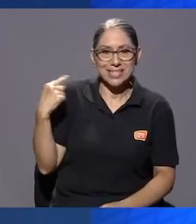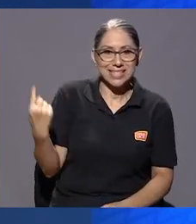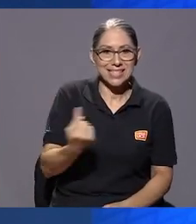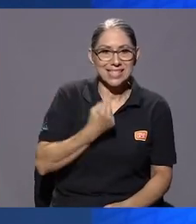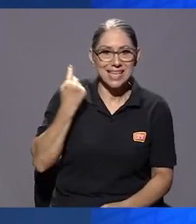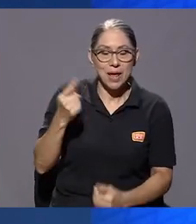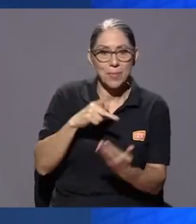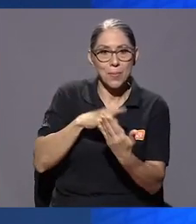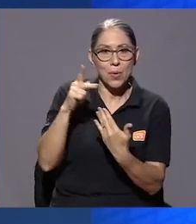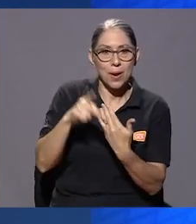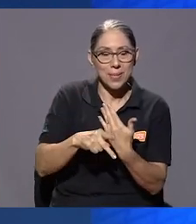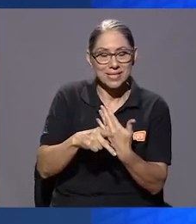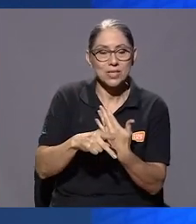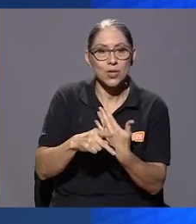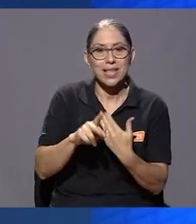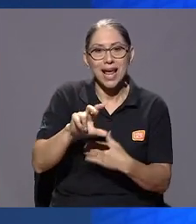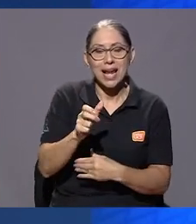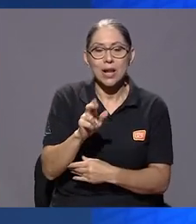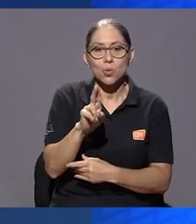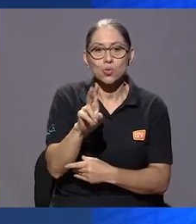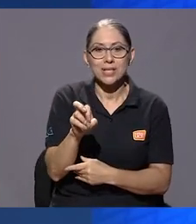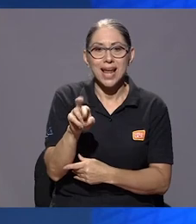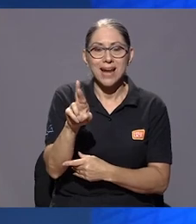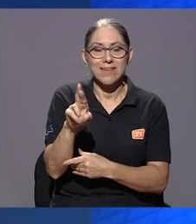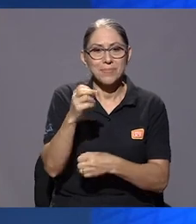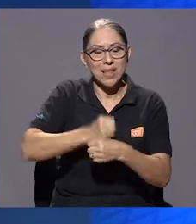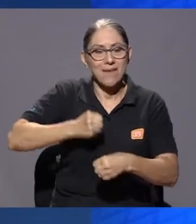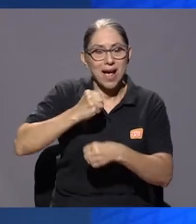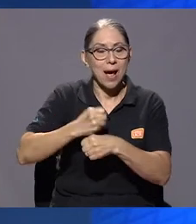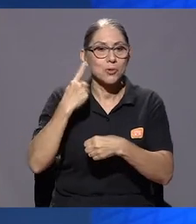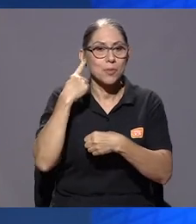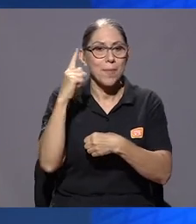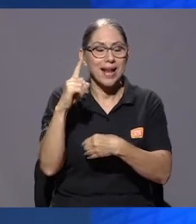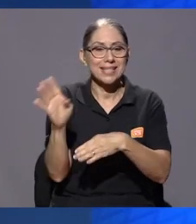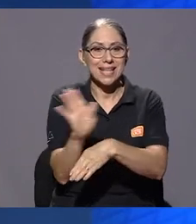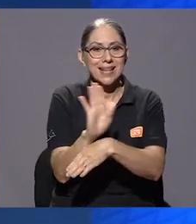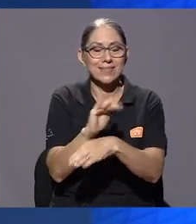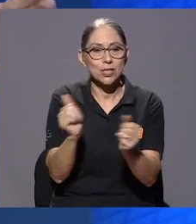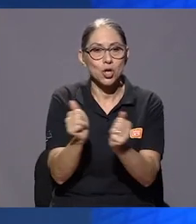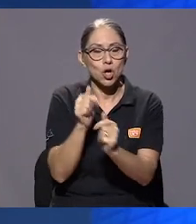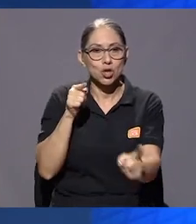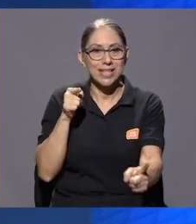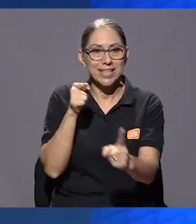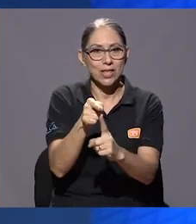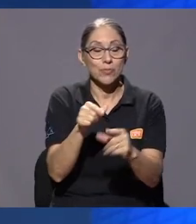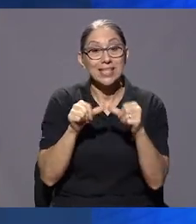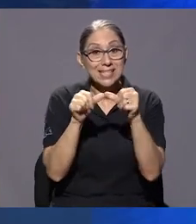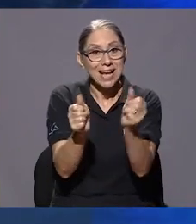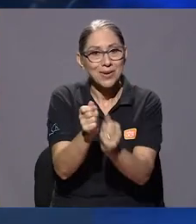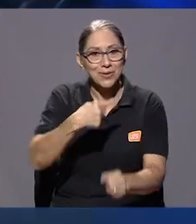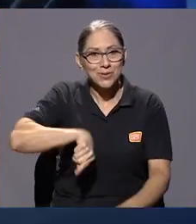programación de Canal UCR, en donde trabajamos para hacer televisión con sentido. Siga con nosotros.